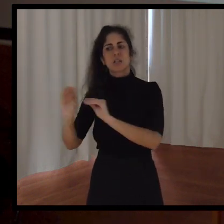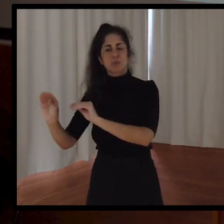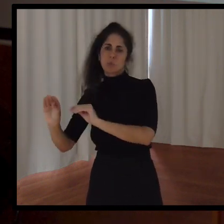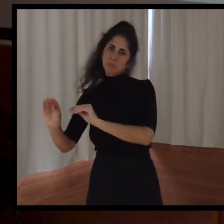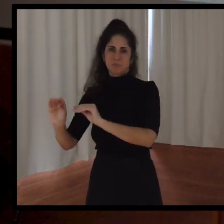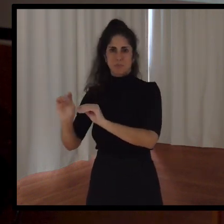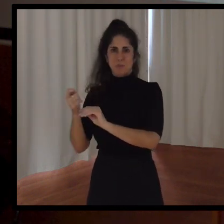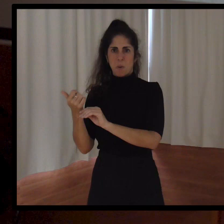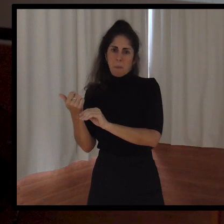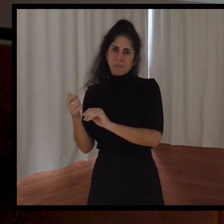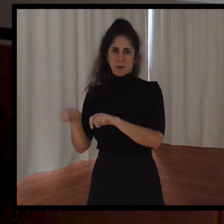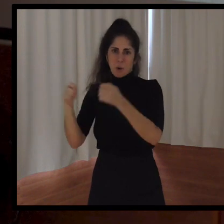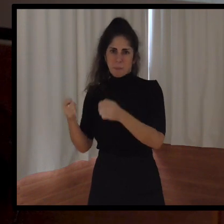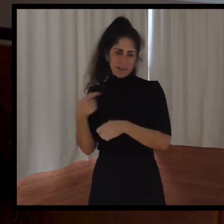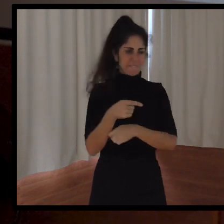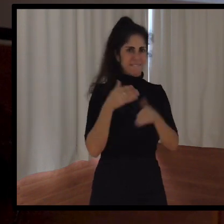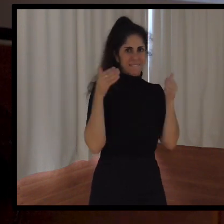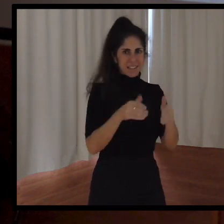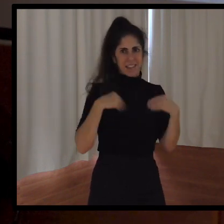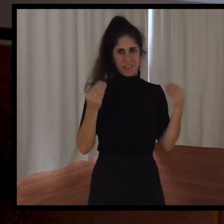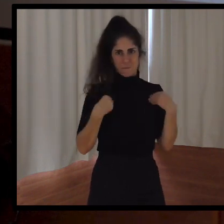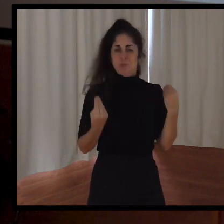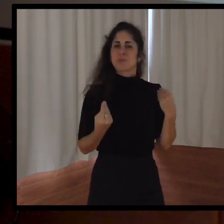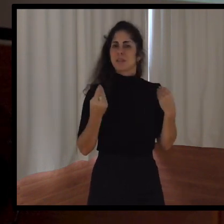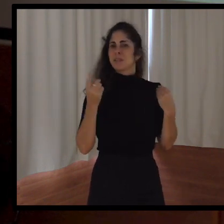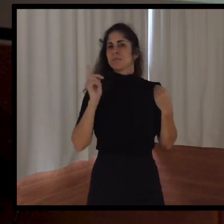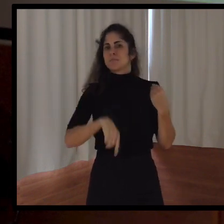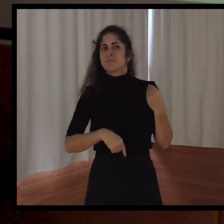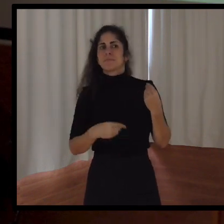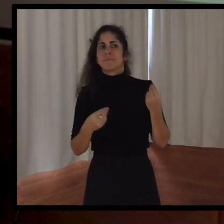un cúmulo de cosas que no solo son ellos, sino también son sus familias.